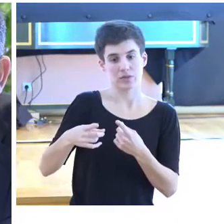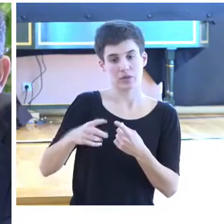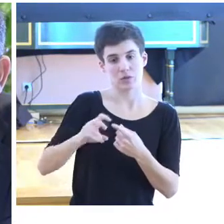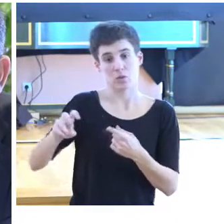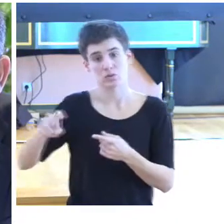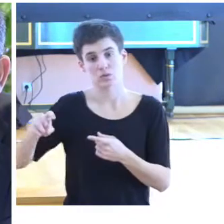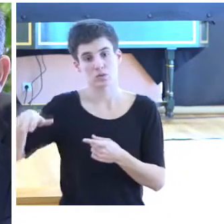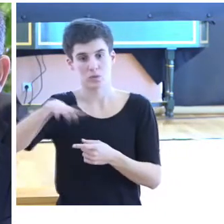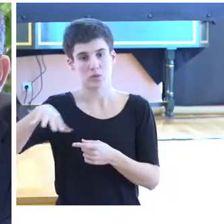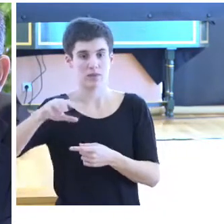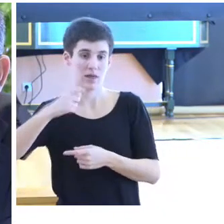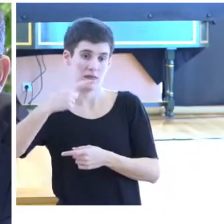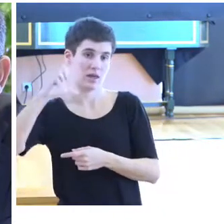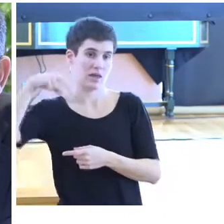Gerona.